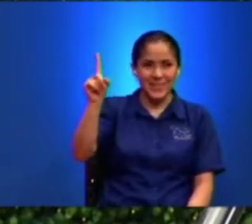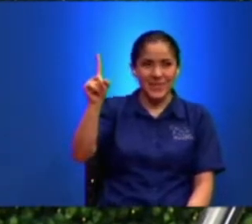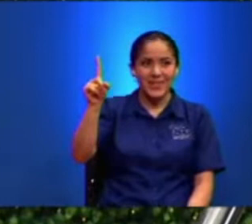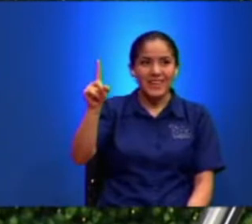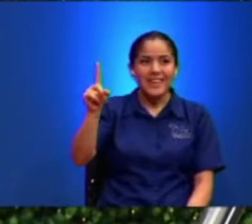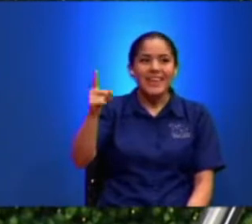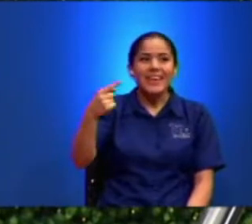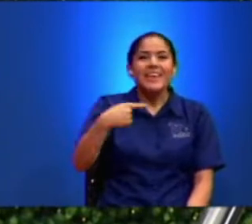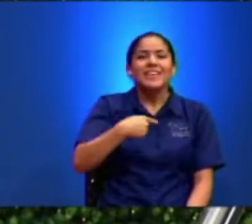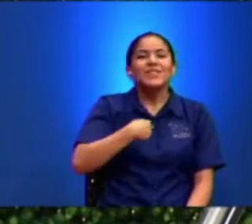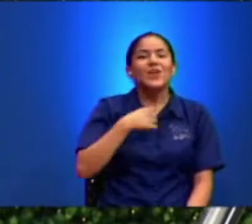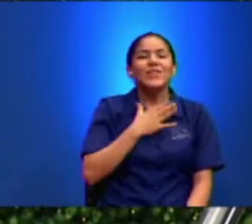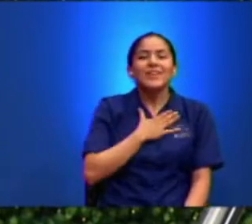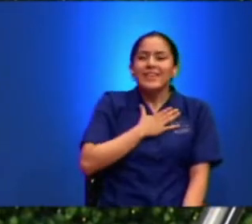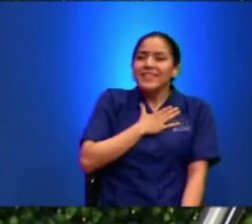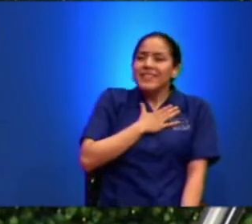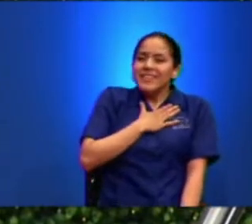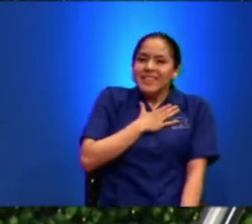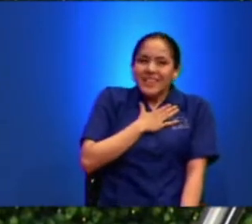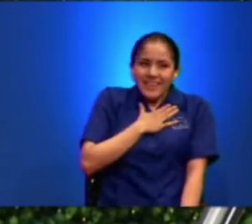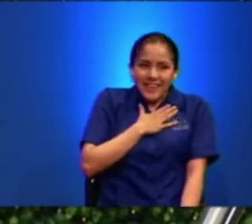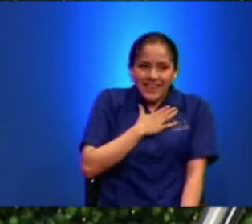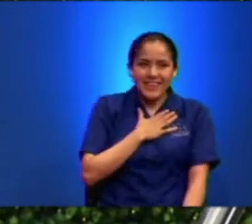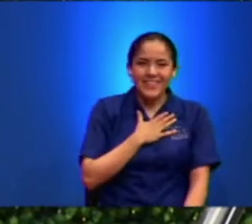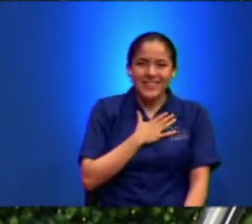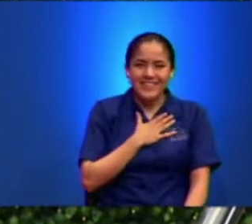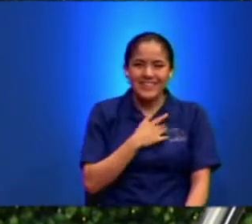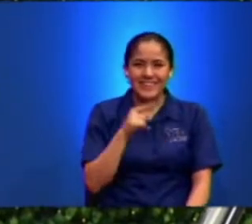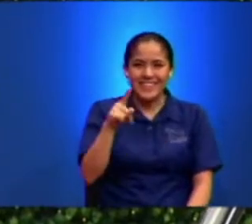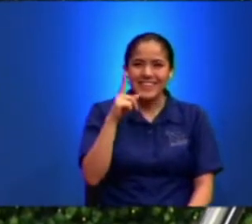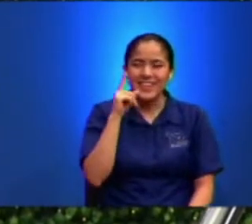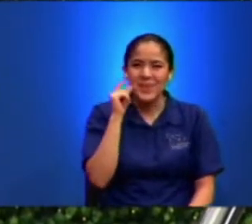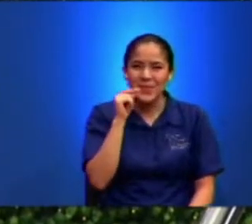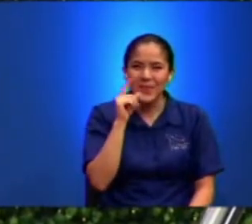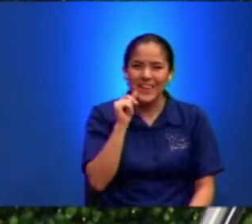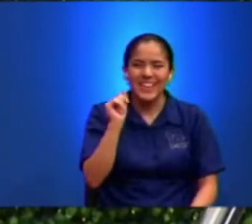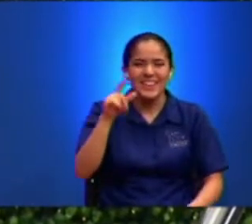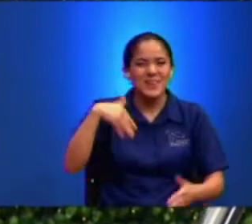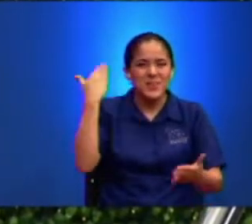Ay No Dije Yo Me Puso Trampa Esta Mujer